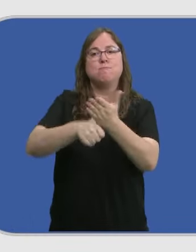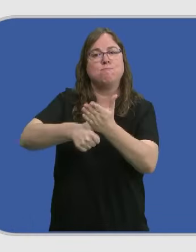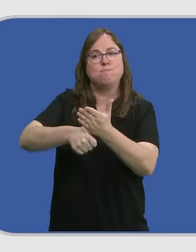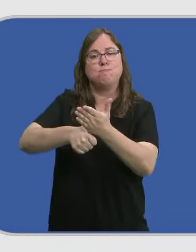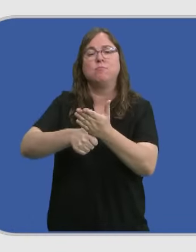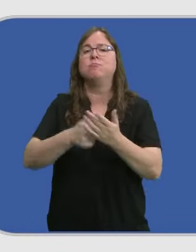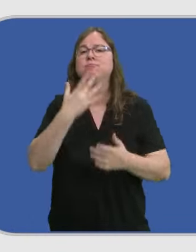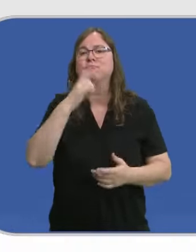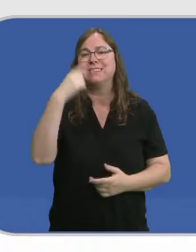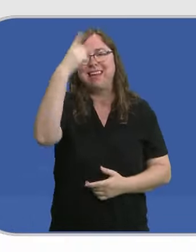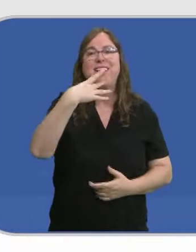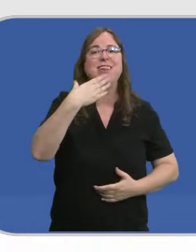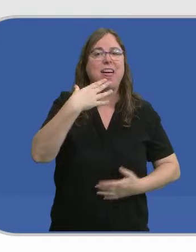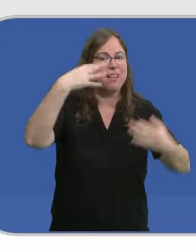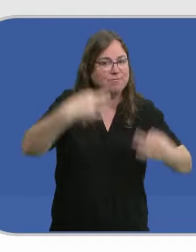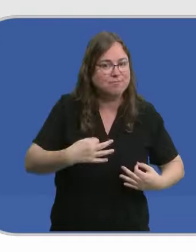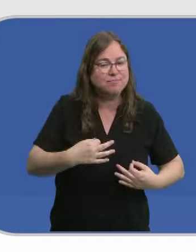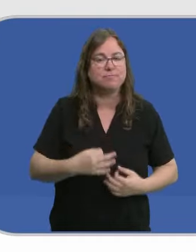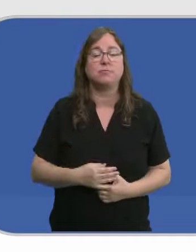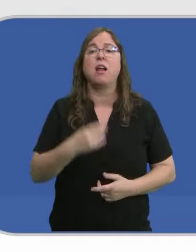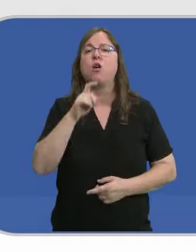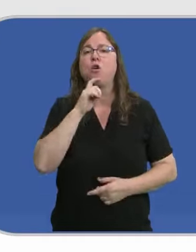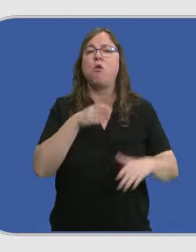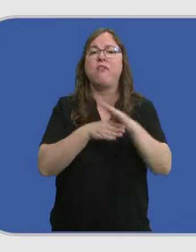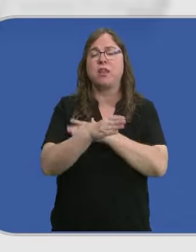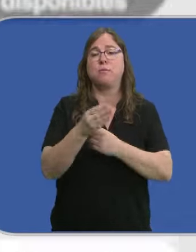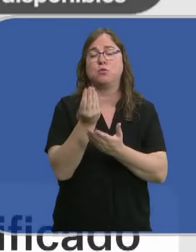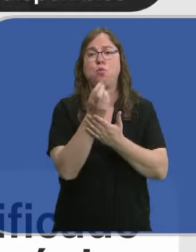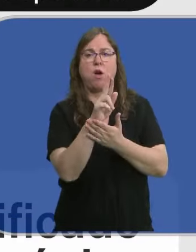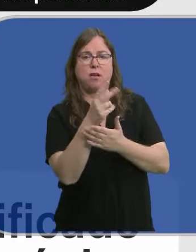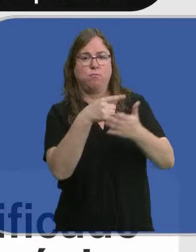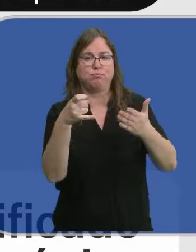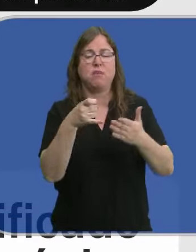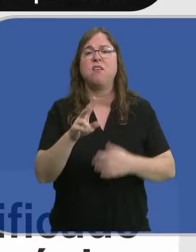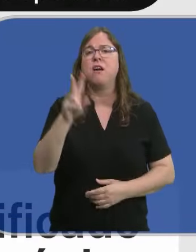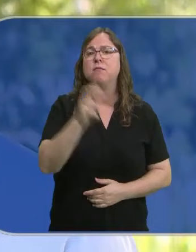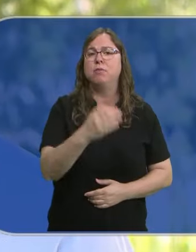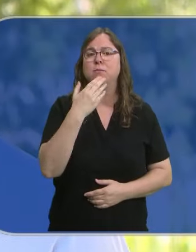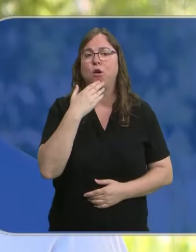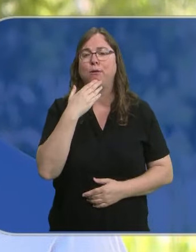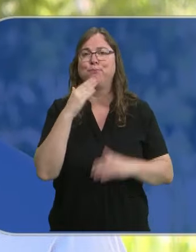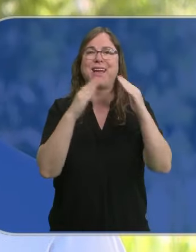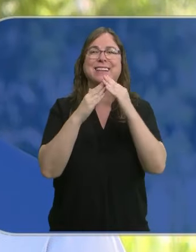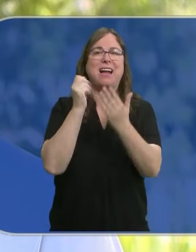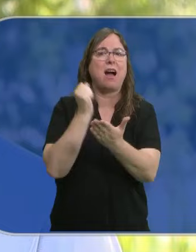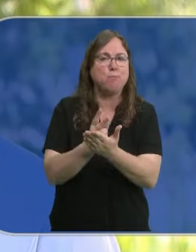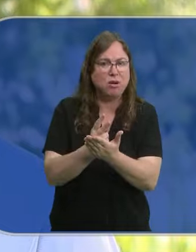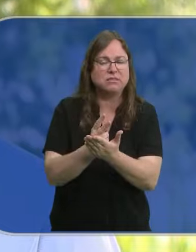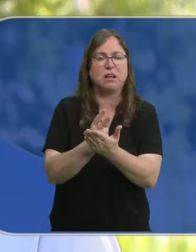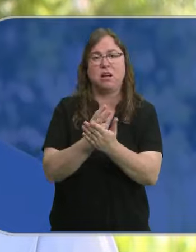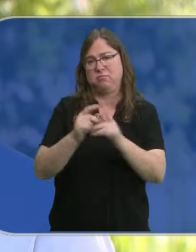comprobación de cuál es la edad real de esa persona. Será a través de un código QR. También vale para las casas de apuestas online,